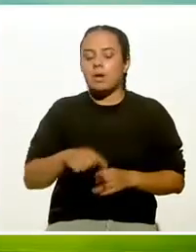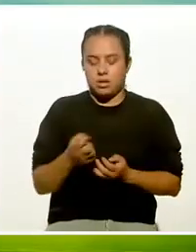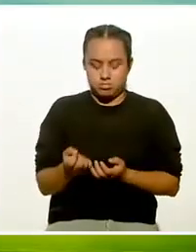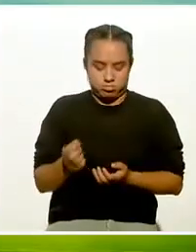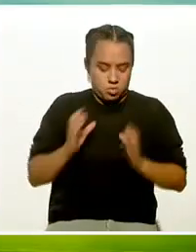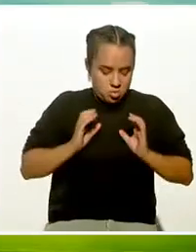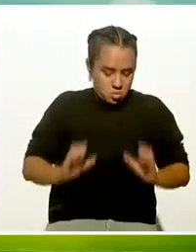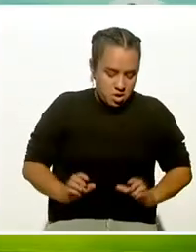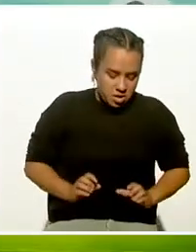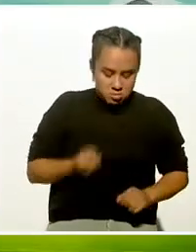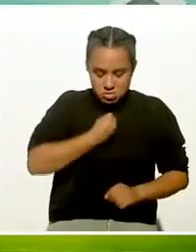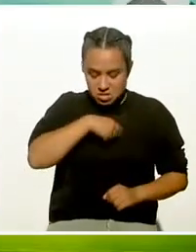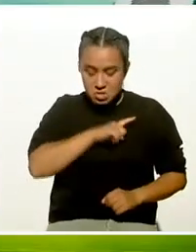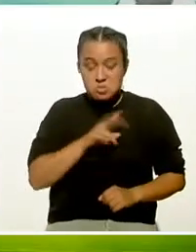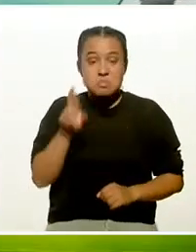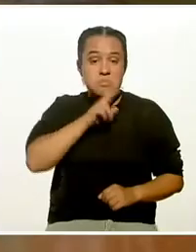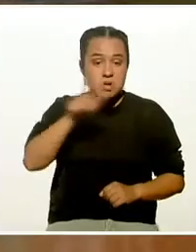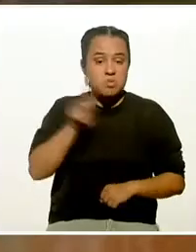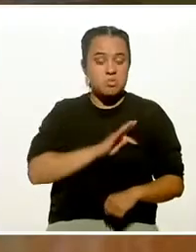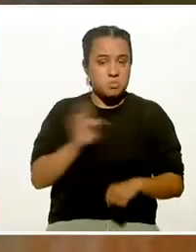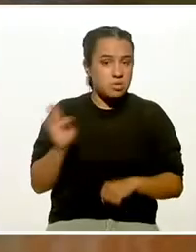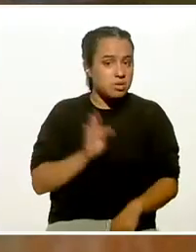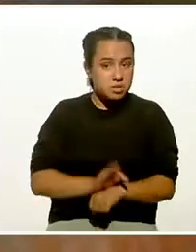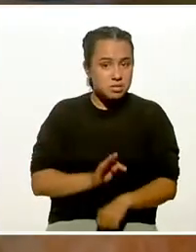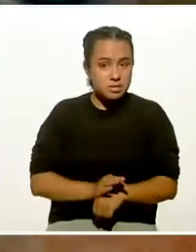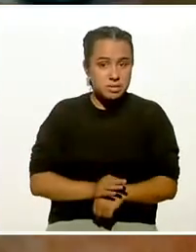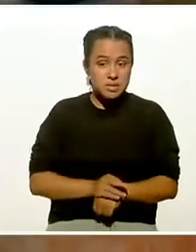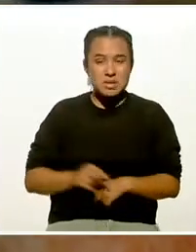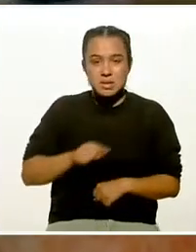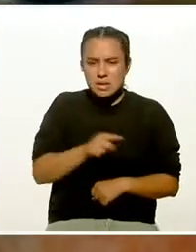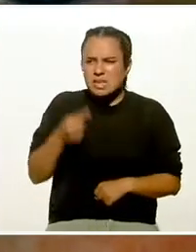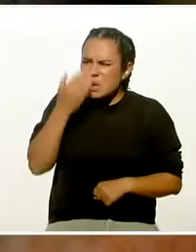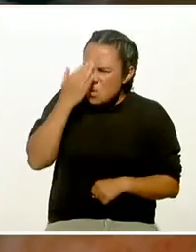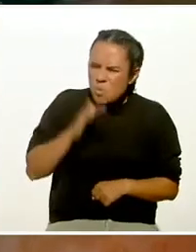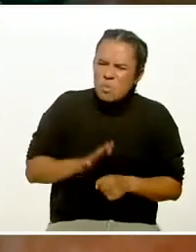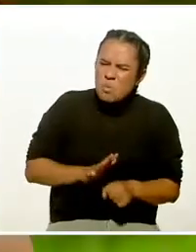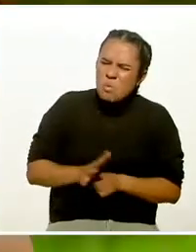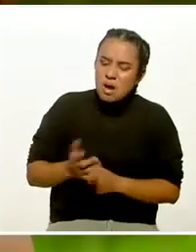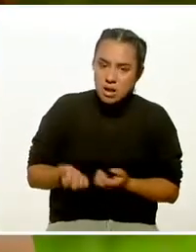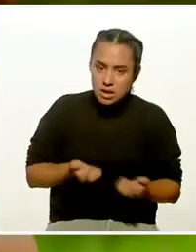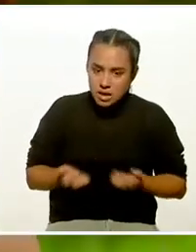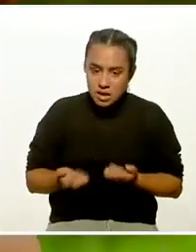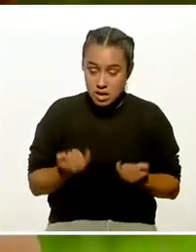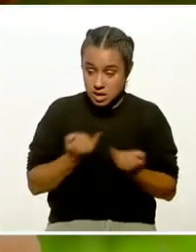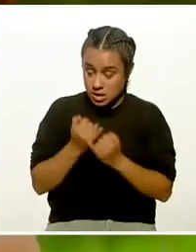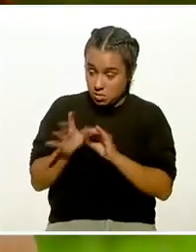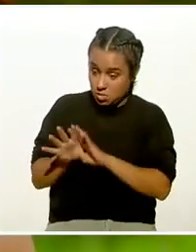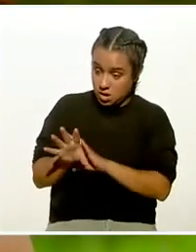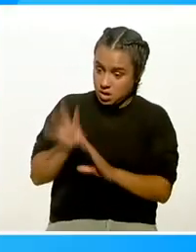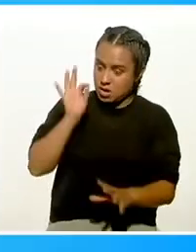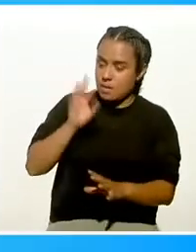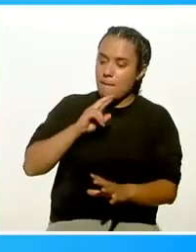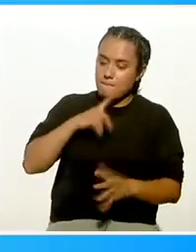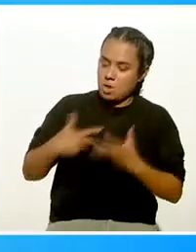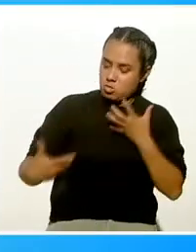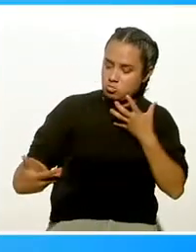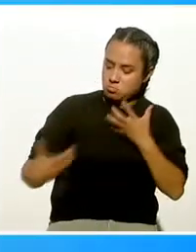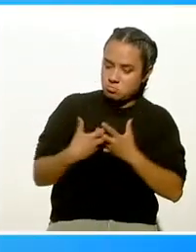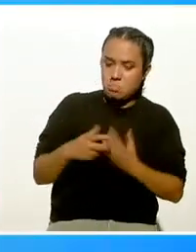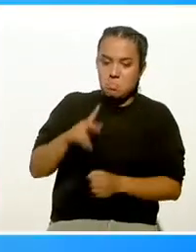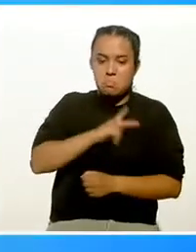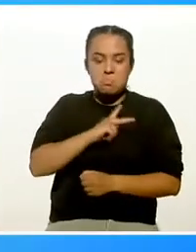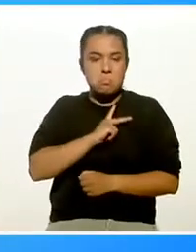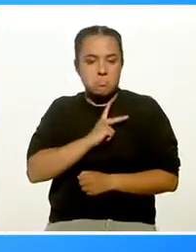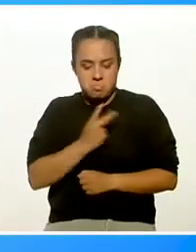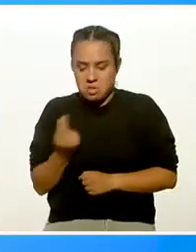y la salud de quien lo practica. Conocer este tipo de ejercicios y elegir los que se adecuen mejor a las necesidades